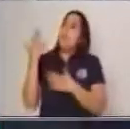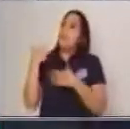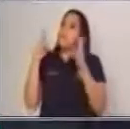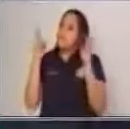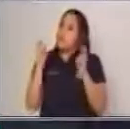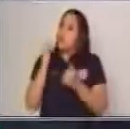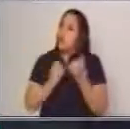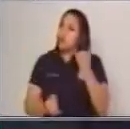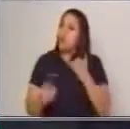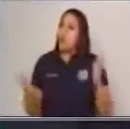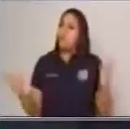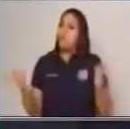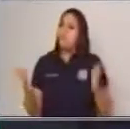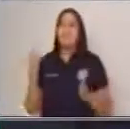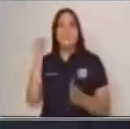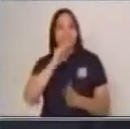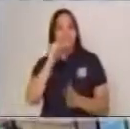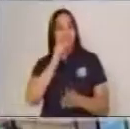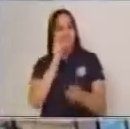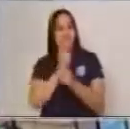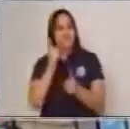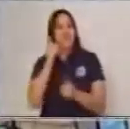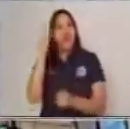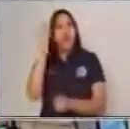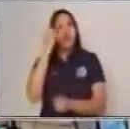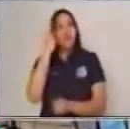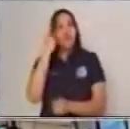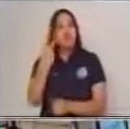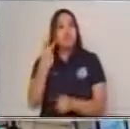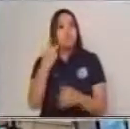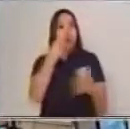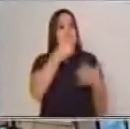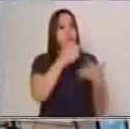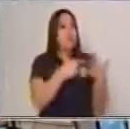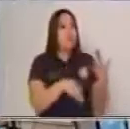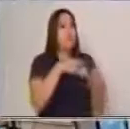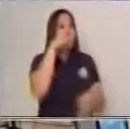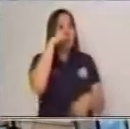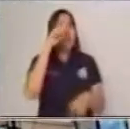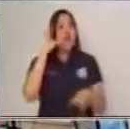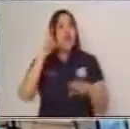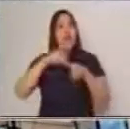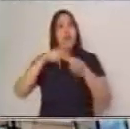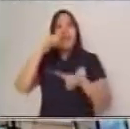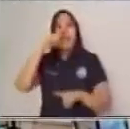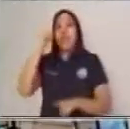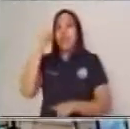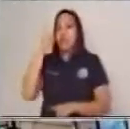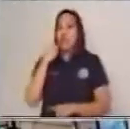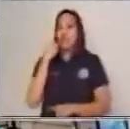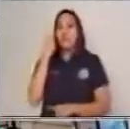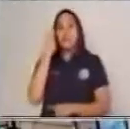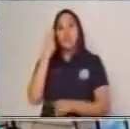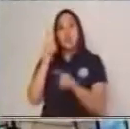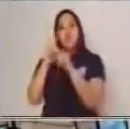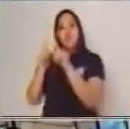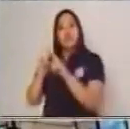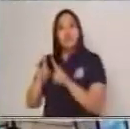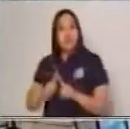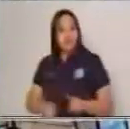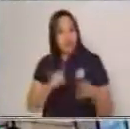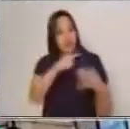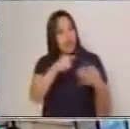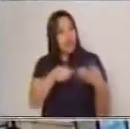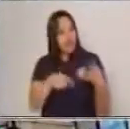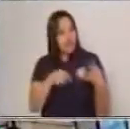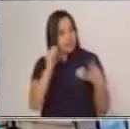vez? Entonces, efectivamente, observamos lo que era tipos de texto y vimos en clase la diferencia de los cuatro tipos